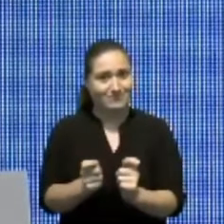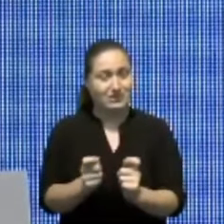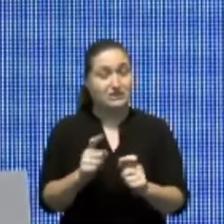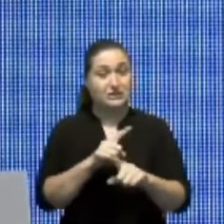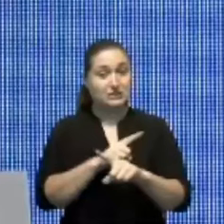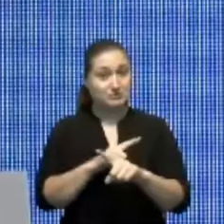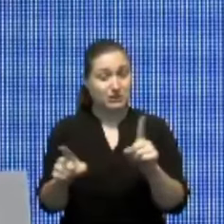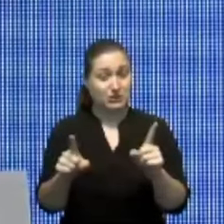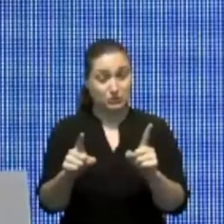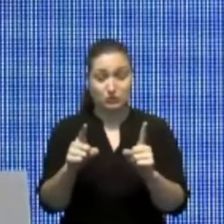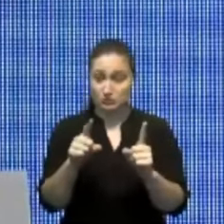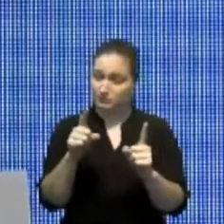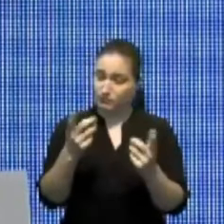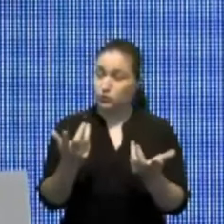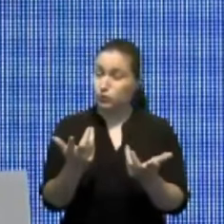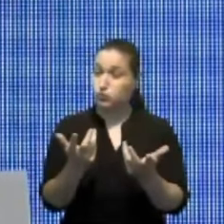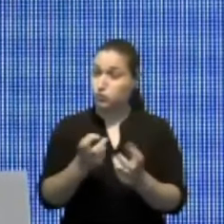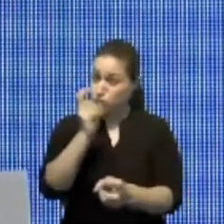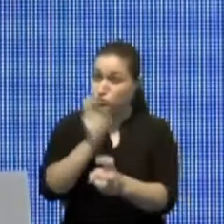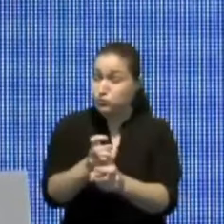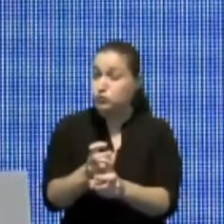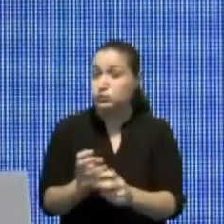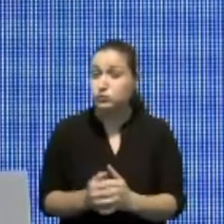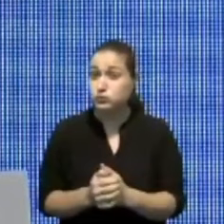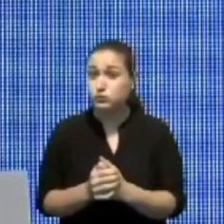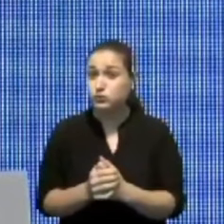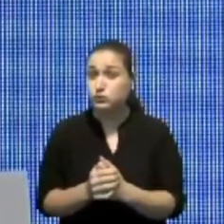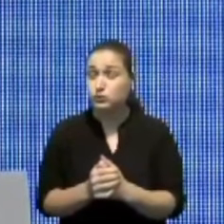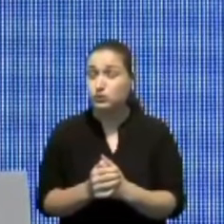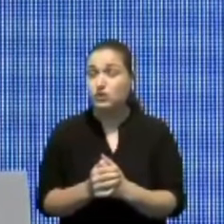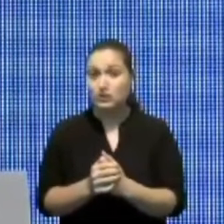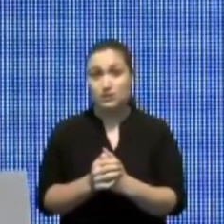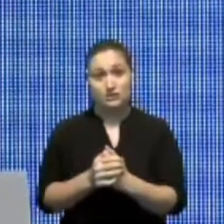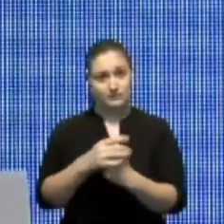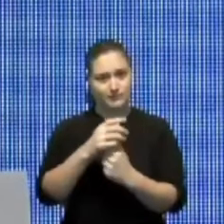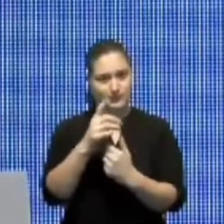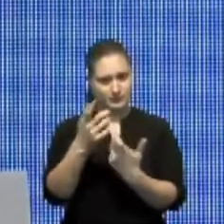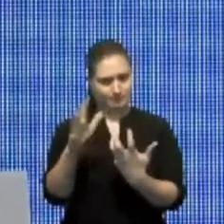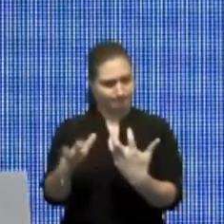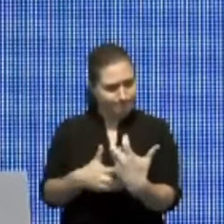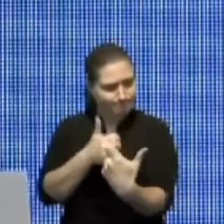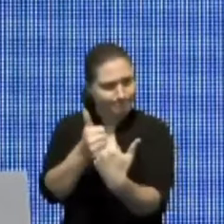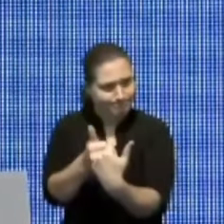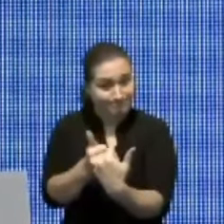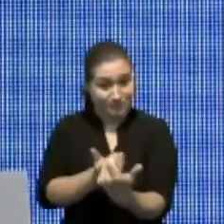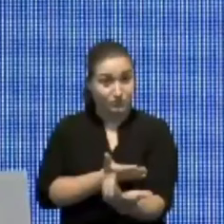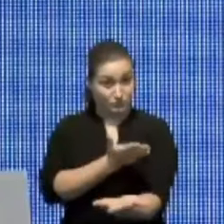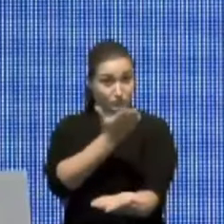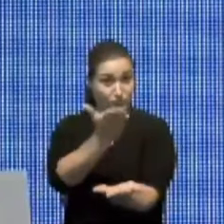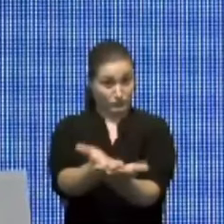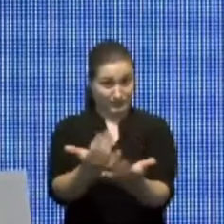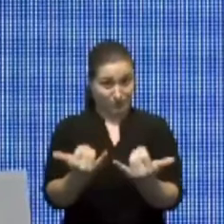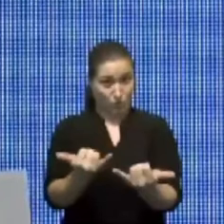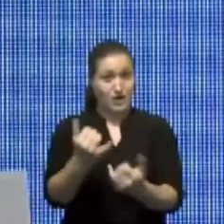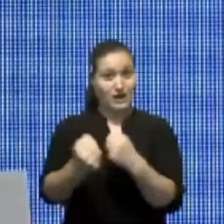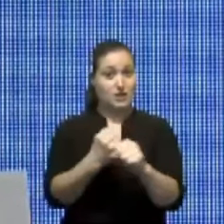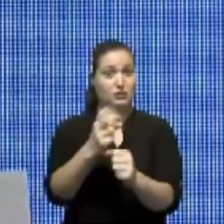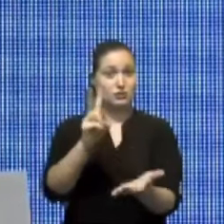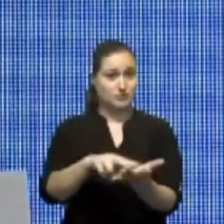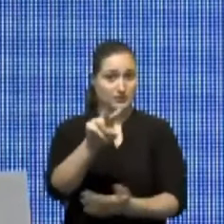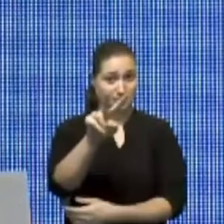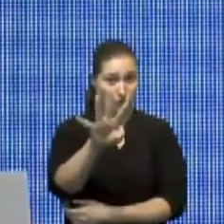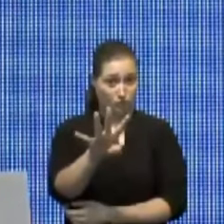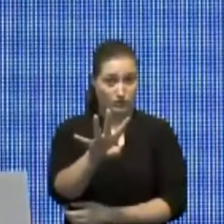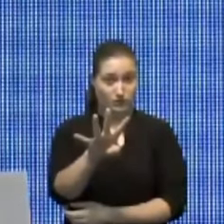Para ilustrar el alcance de esta problemática, el presupuesto del presente año 2024 se contemplan